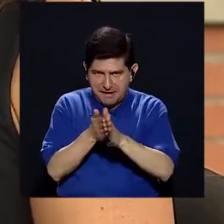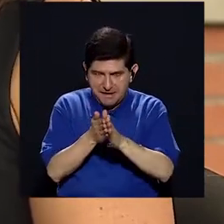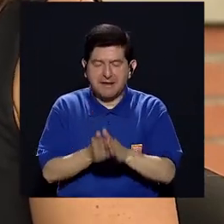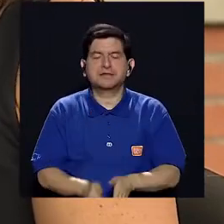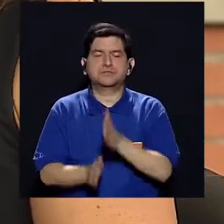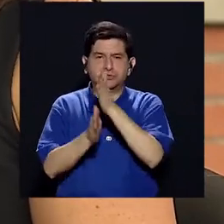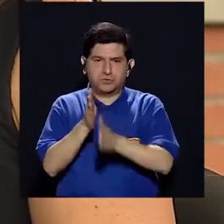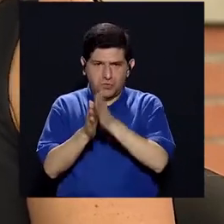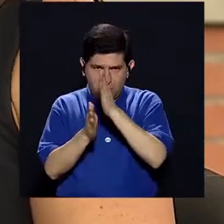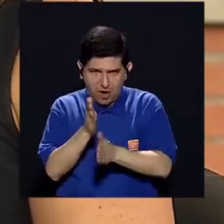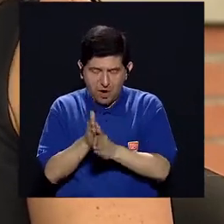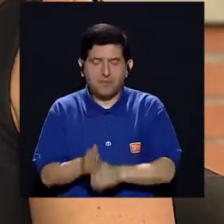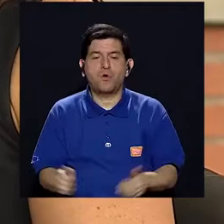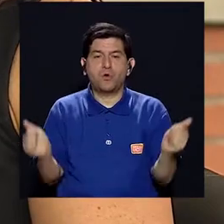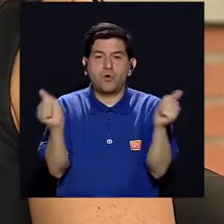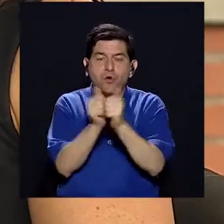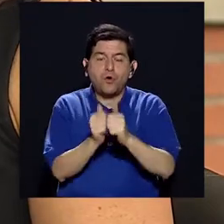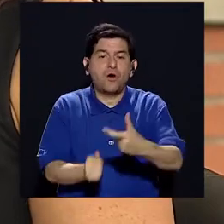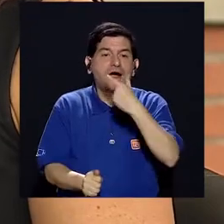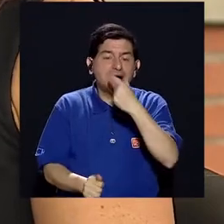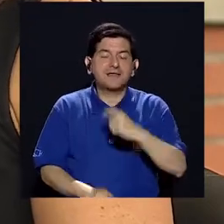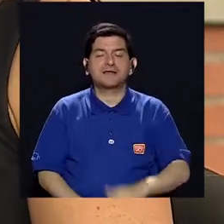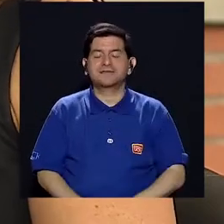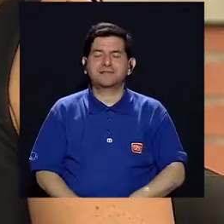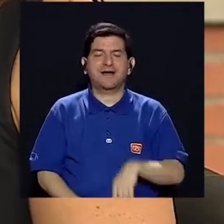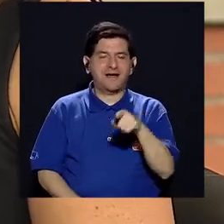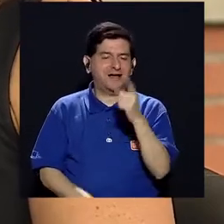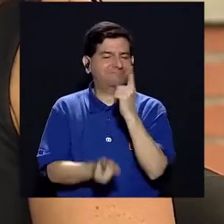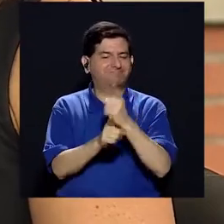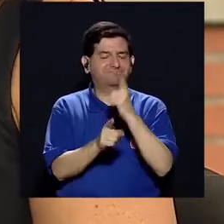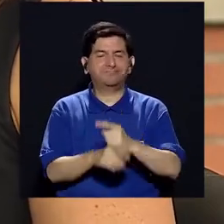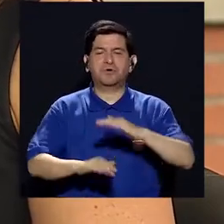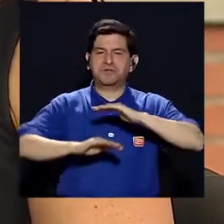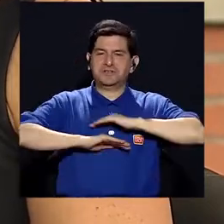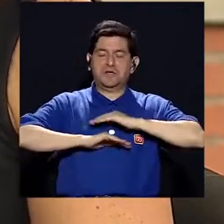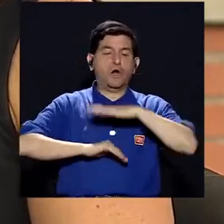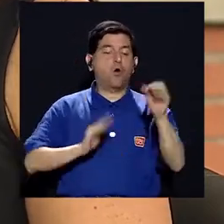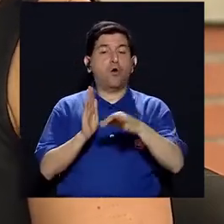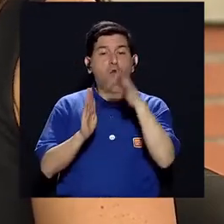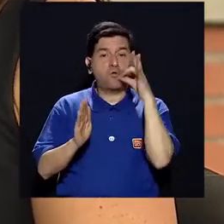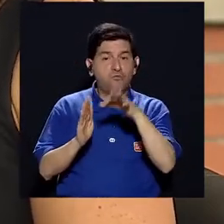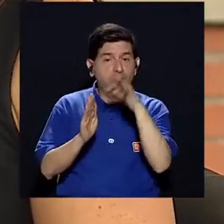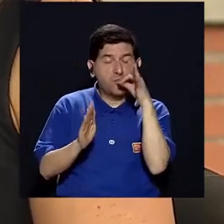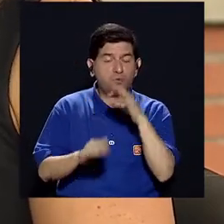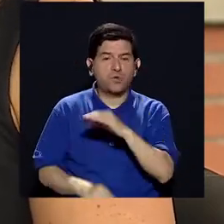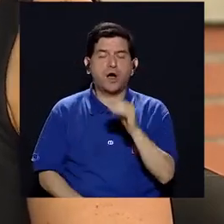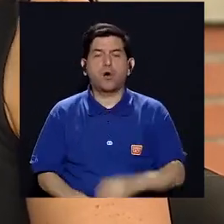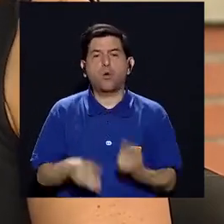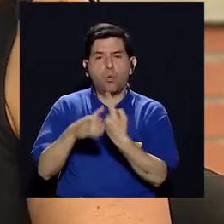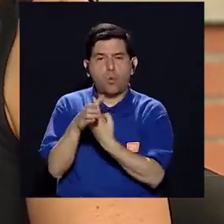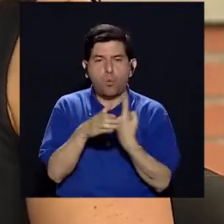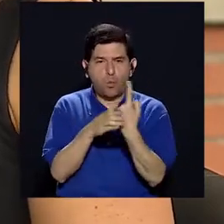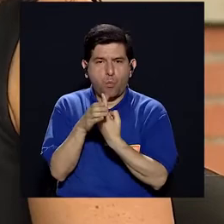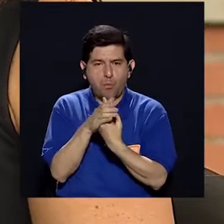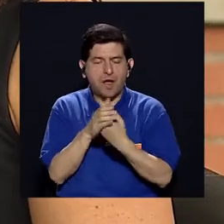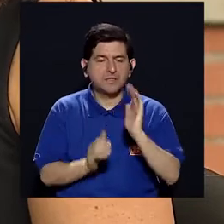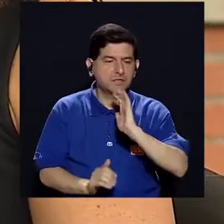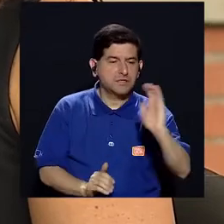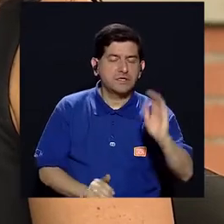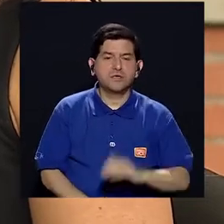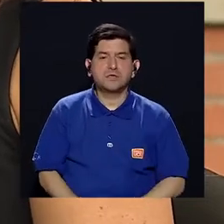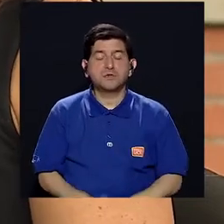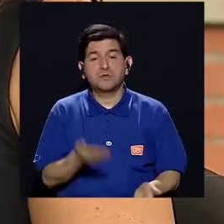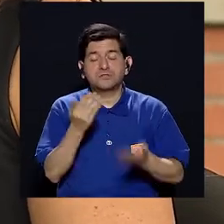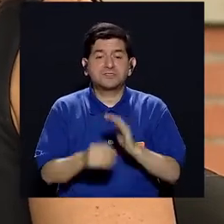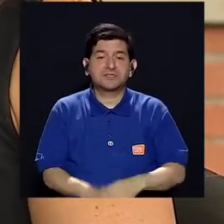un atún, por ejemplo. Con una galleta, pues es una merienda ideal porque nos va a dar bastante saciedad. O frutas que aportan fibra. Un batido. Para